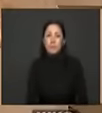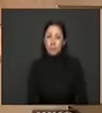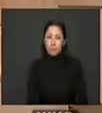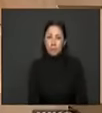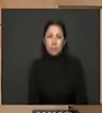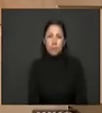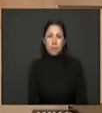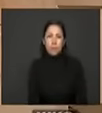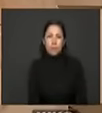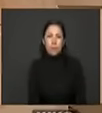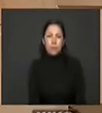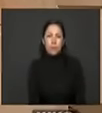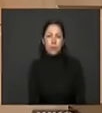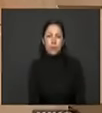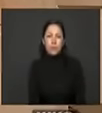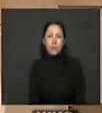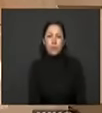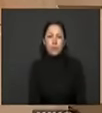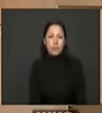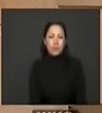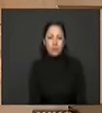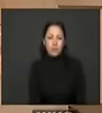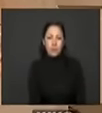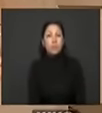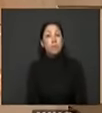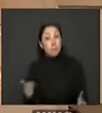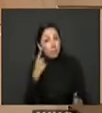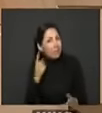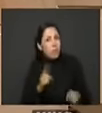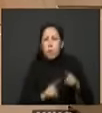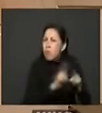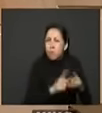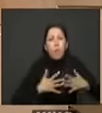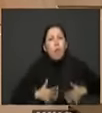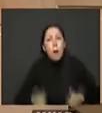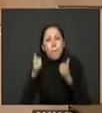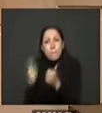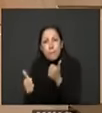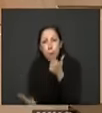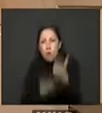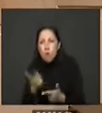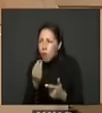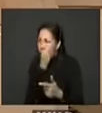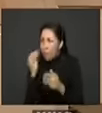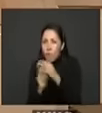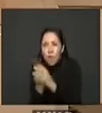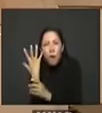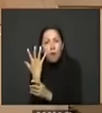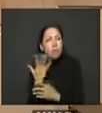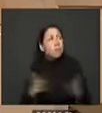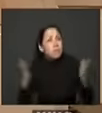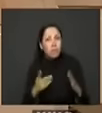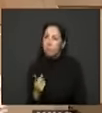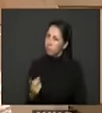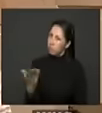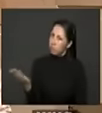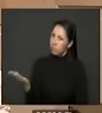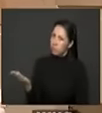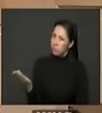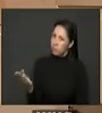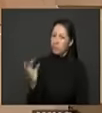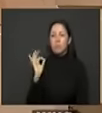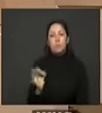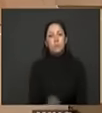minera ganadera agropecuaria de flores la que tengan pero que puedan vivir y recaudar recursos de esa